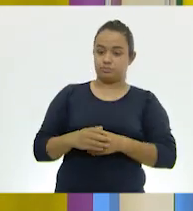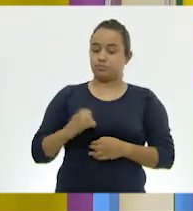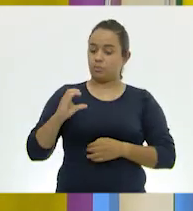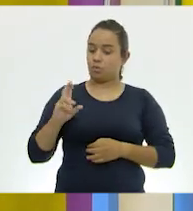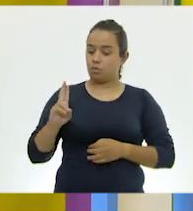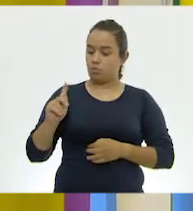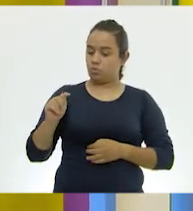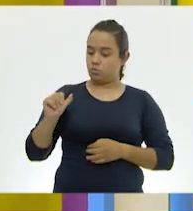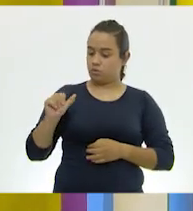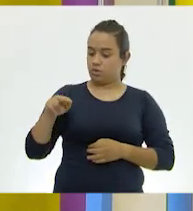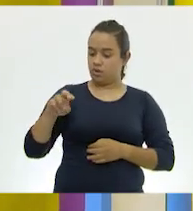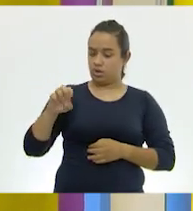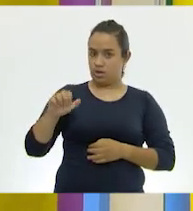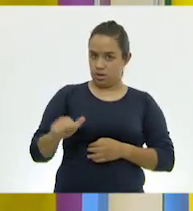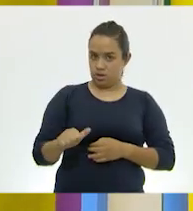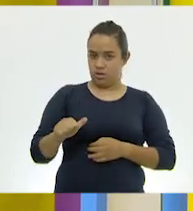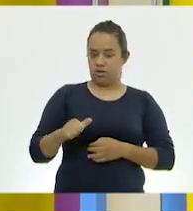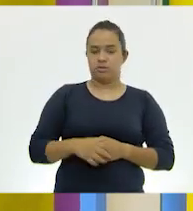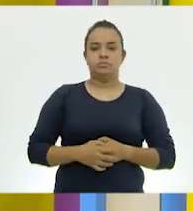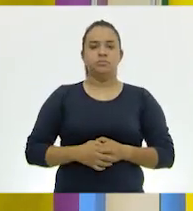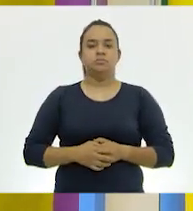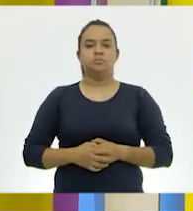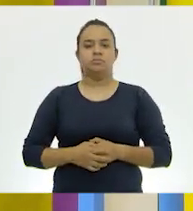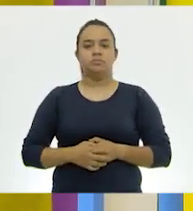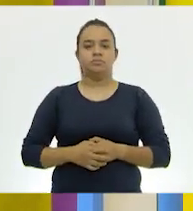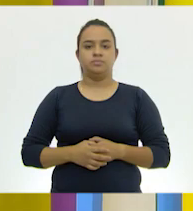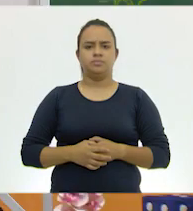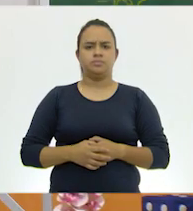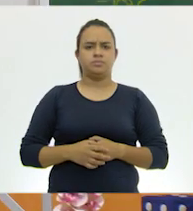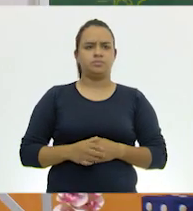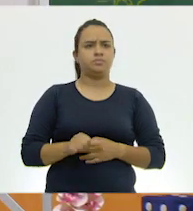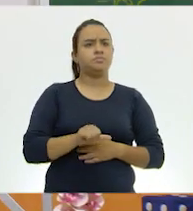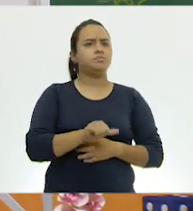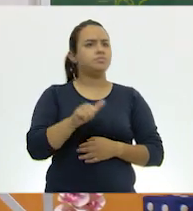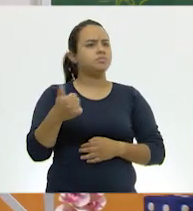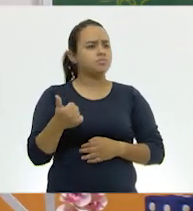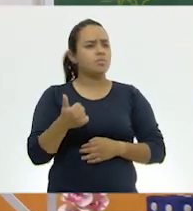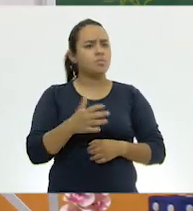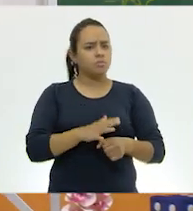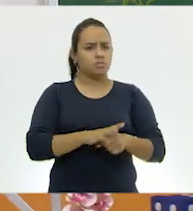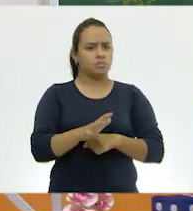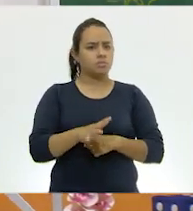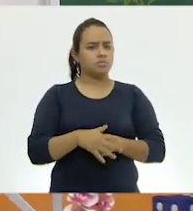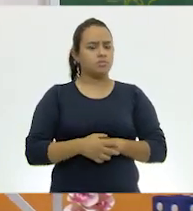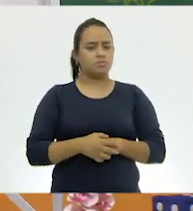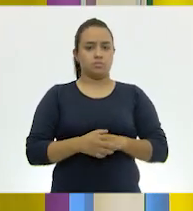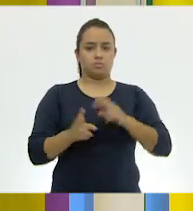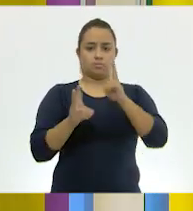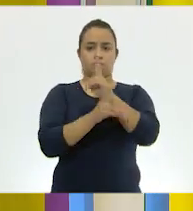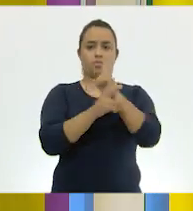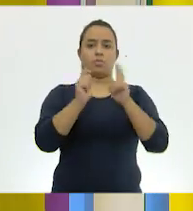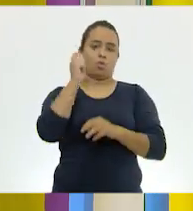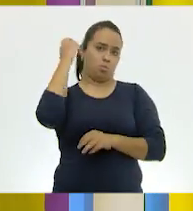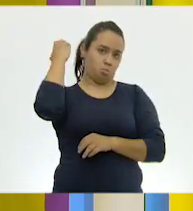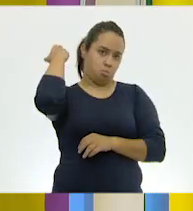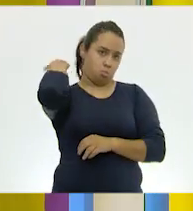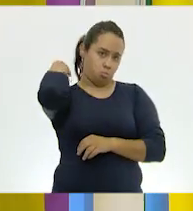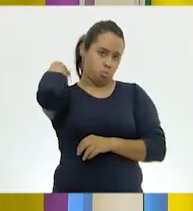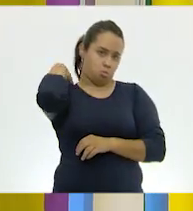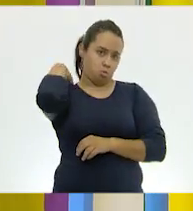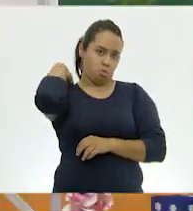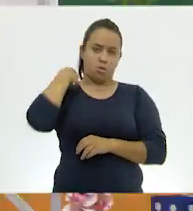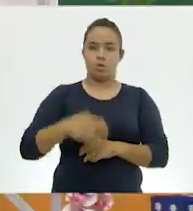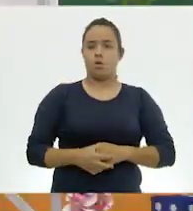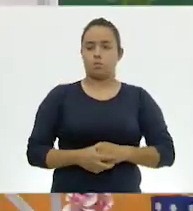Cutánea. Respiración cutánea. ¿Y qué otra? La respiración pulmonar. Muy bien.